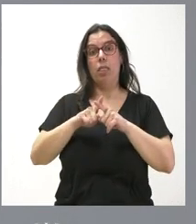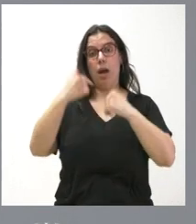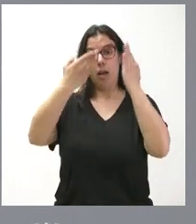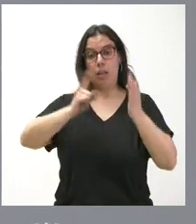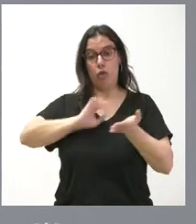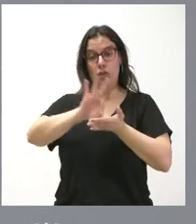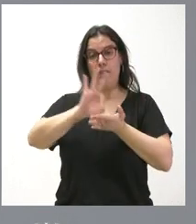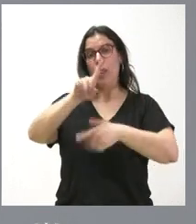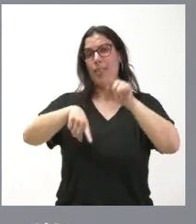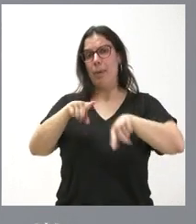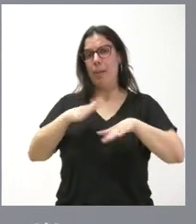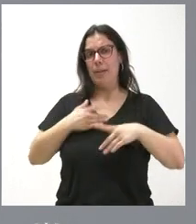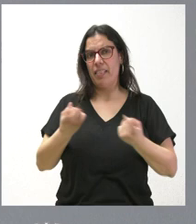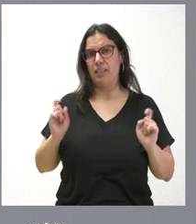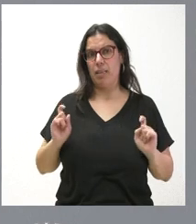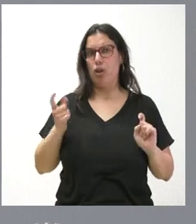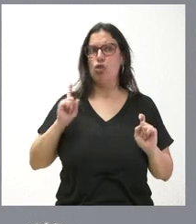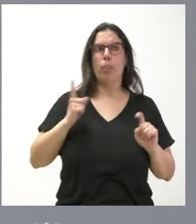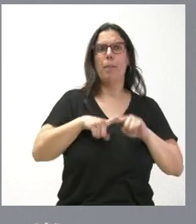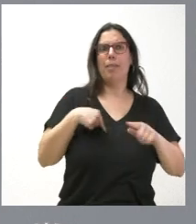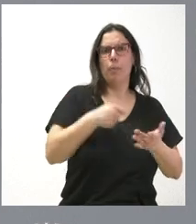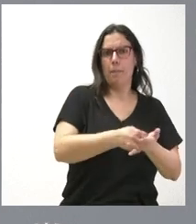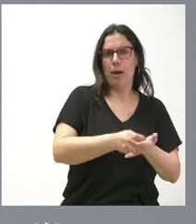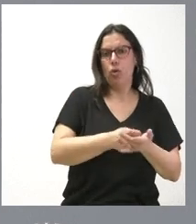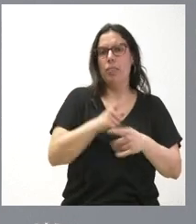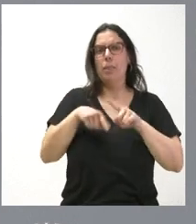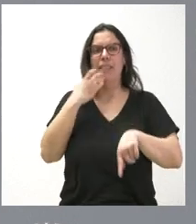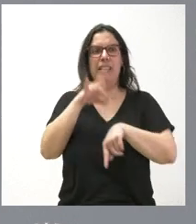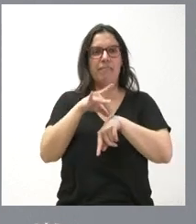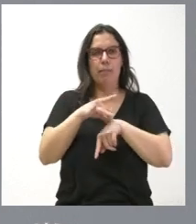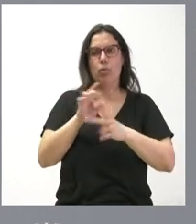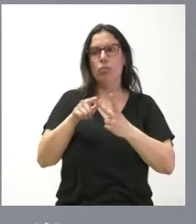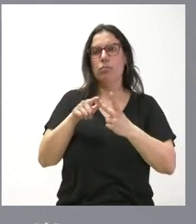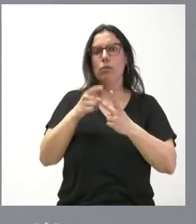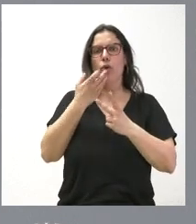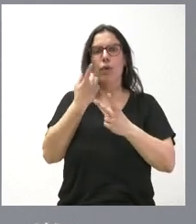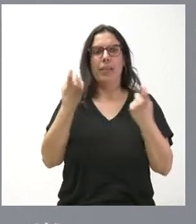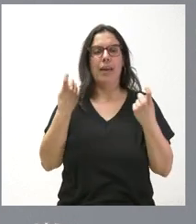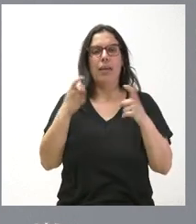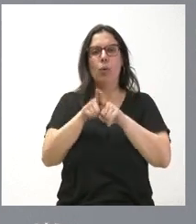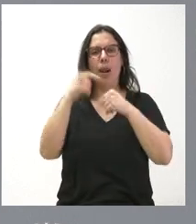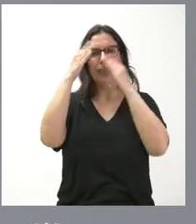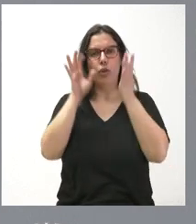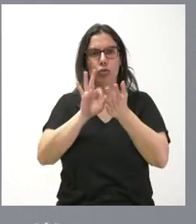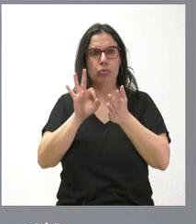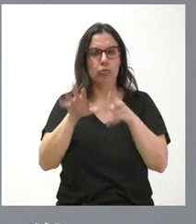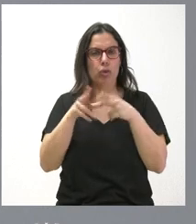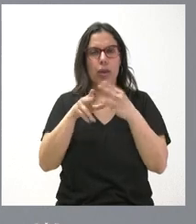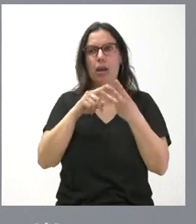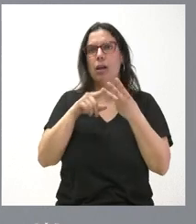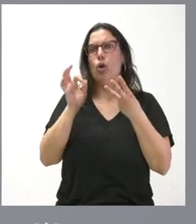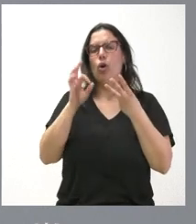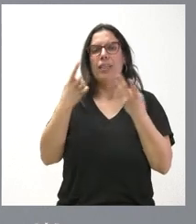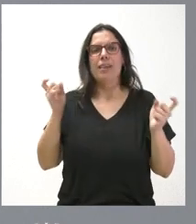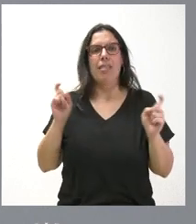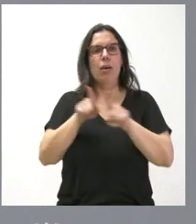función de las necesidades de cada ciudadano, de su enfermedad, si es sanidad, de su necesidad de atención social, si son servicios sociales, de